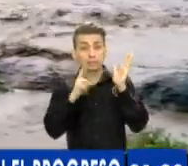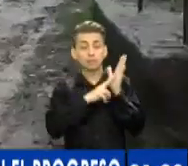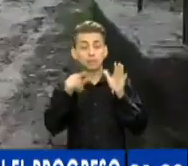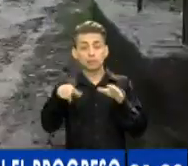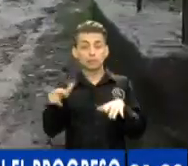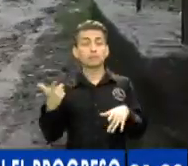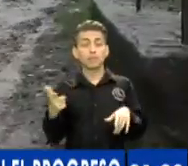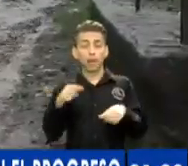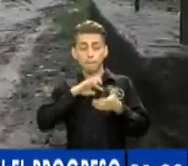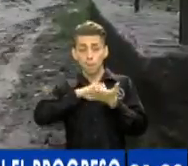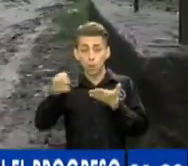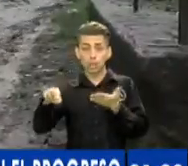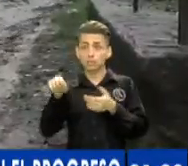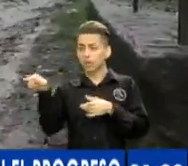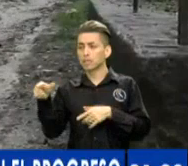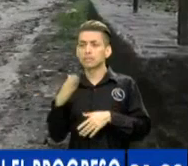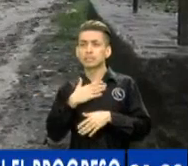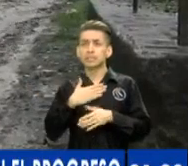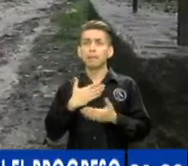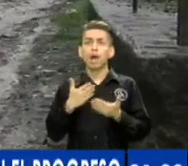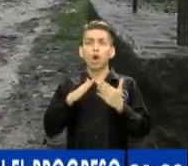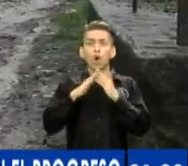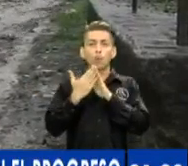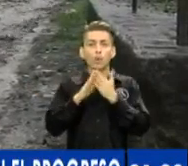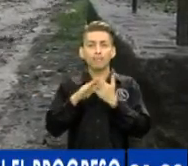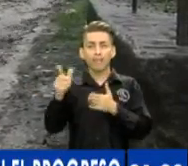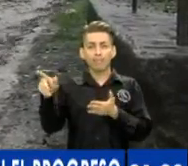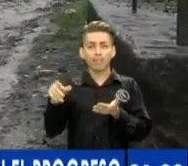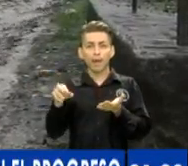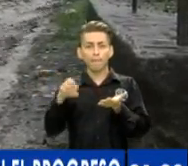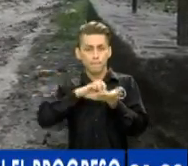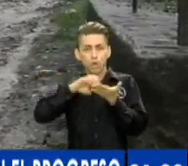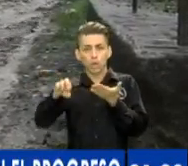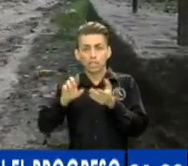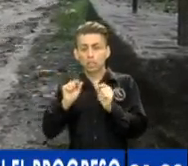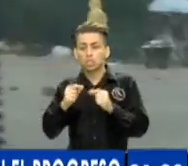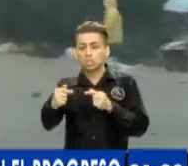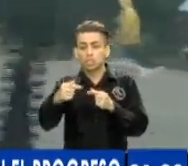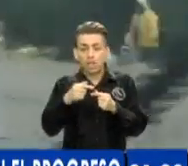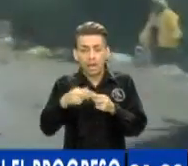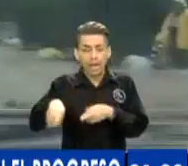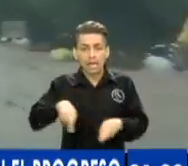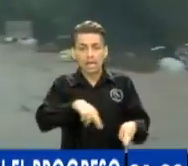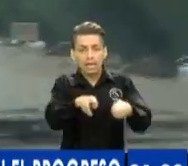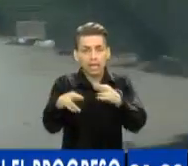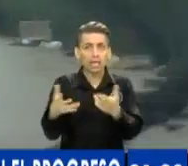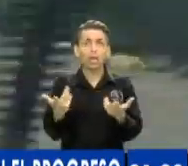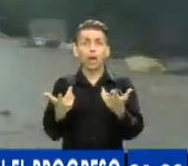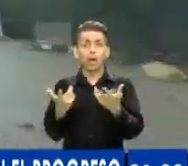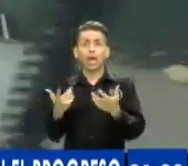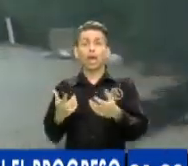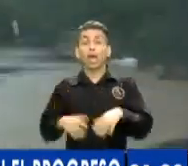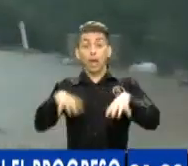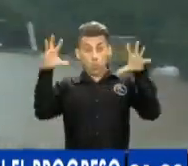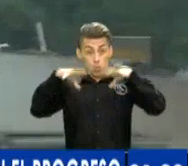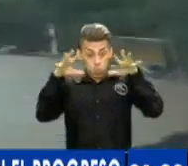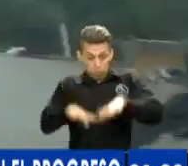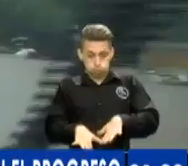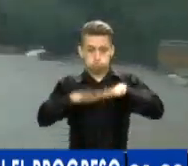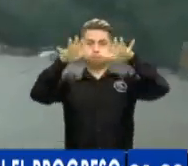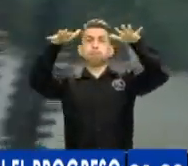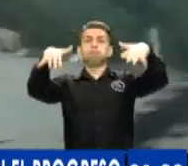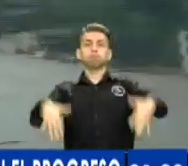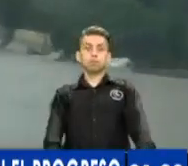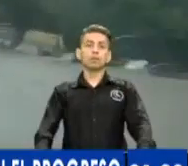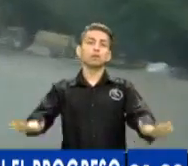encuentran vecinos de comunidades del departamento del progreso que viven a orillas de ríos y riachuelos, a causa del crecimiento de estos. Por su parte,